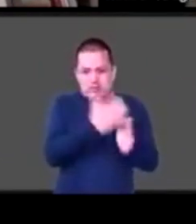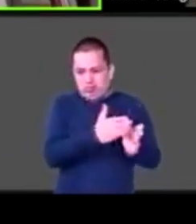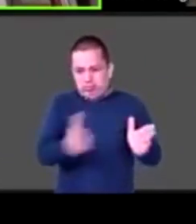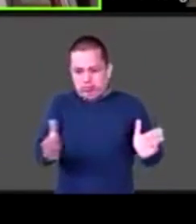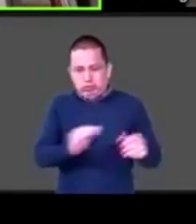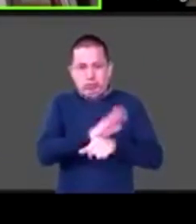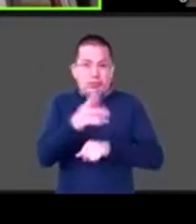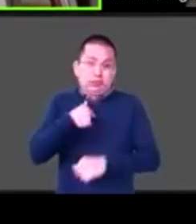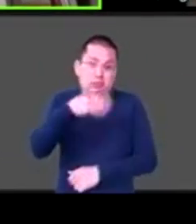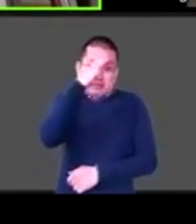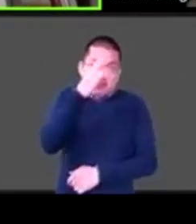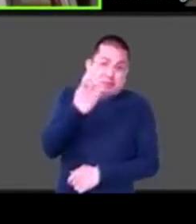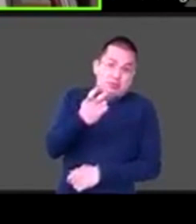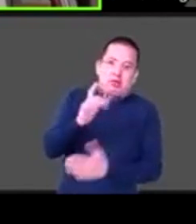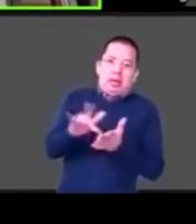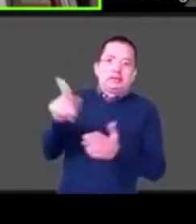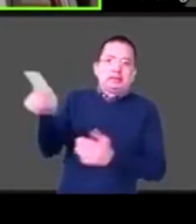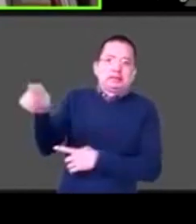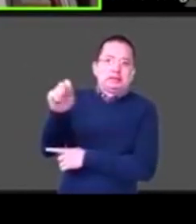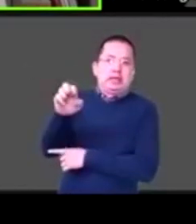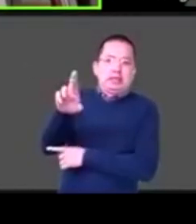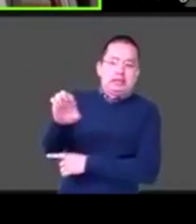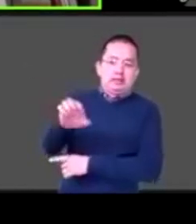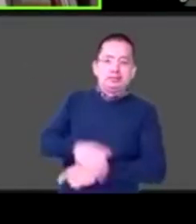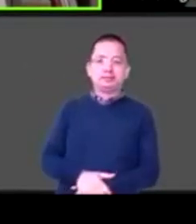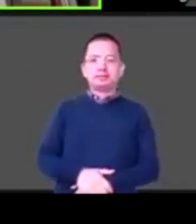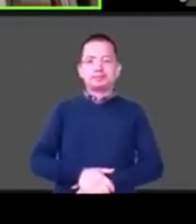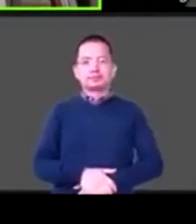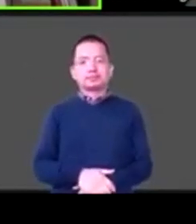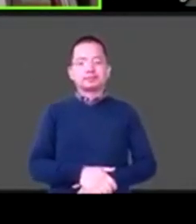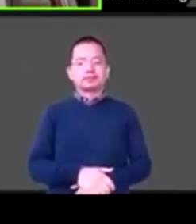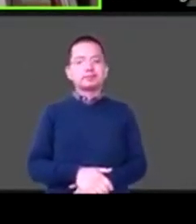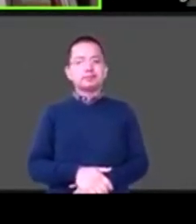Juventino ¿cómo aprovecharías esta crisis?